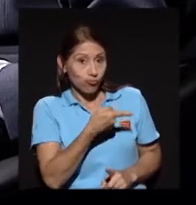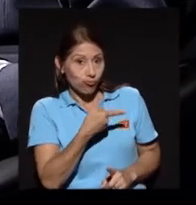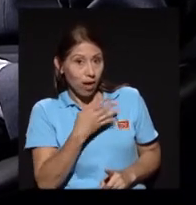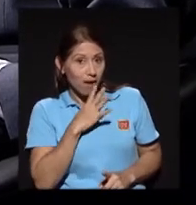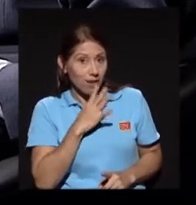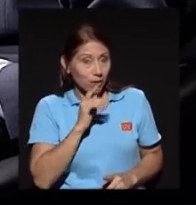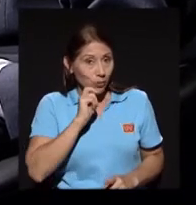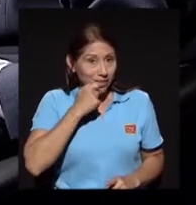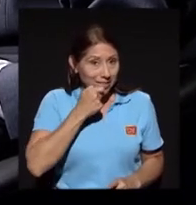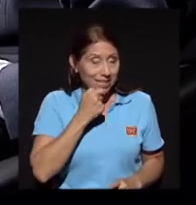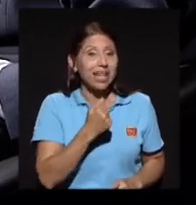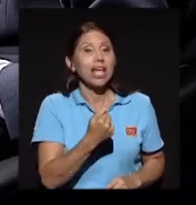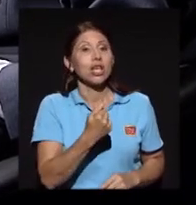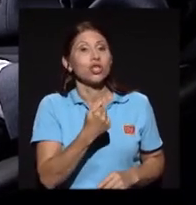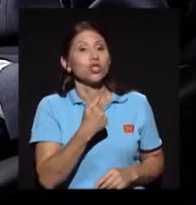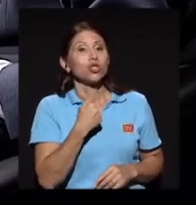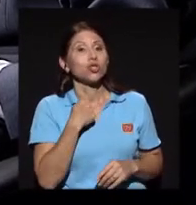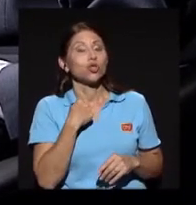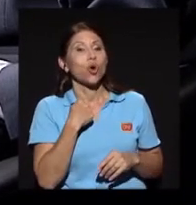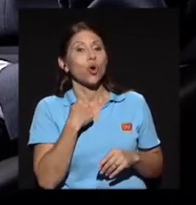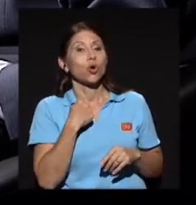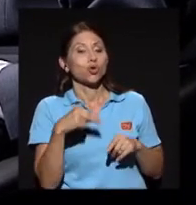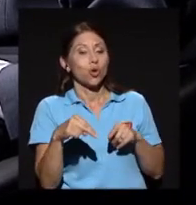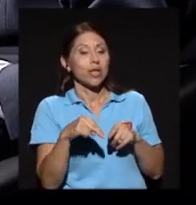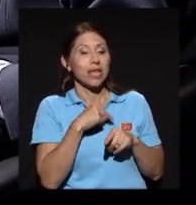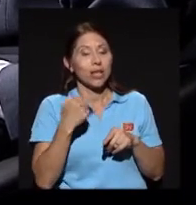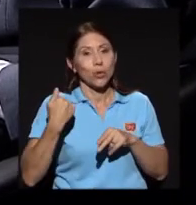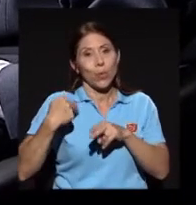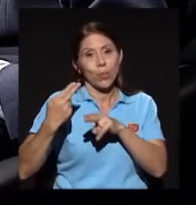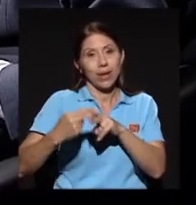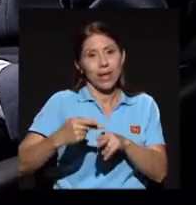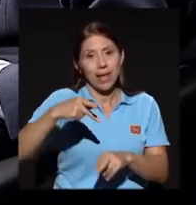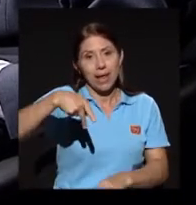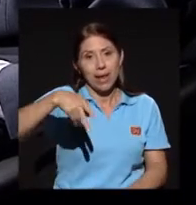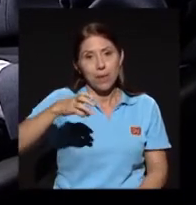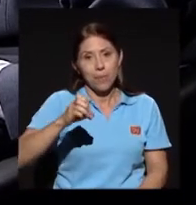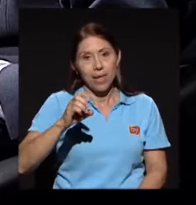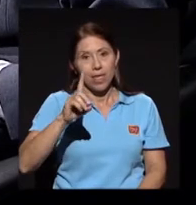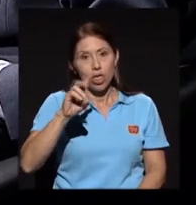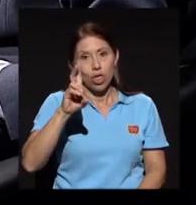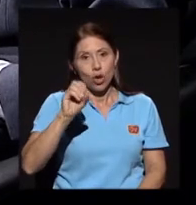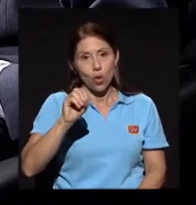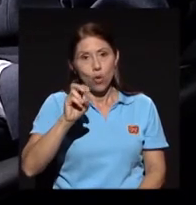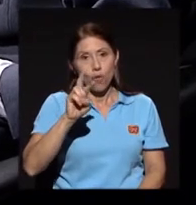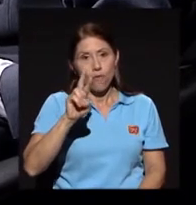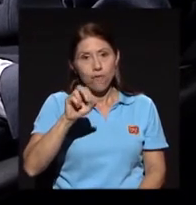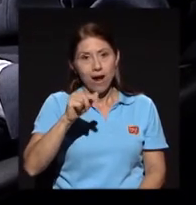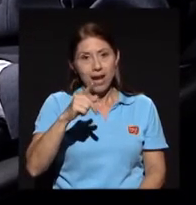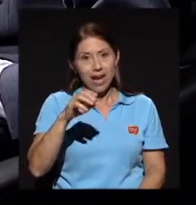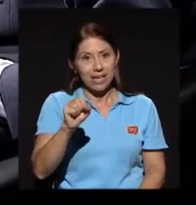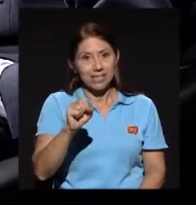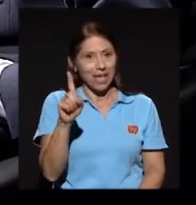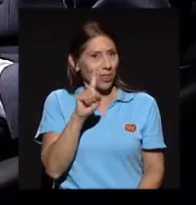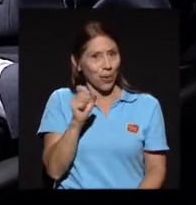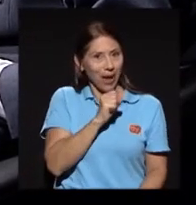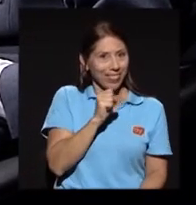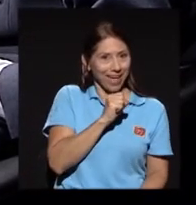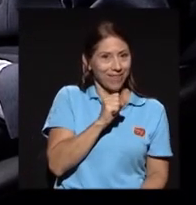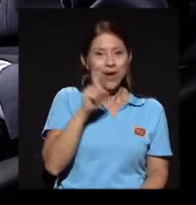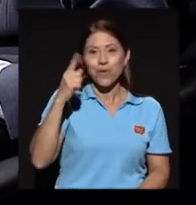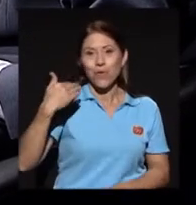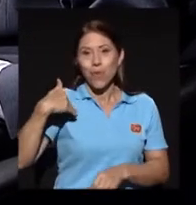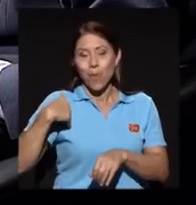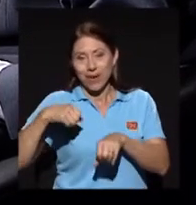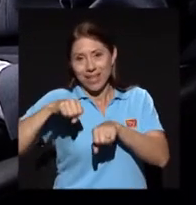yo soy el nieto de Pedro Vargas, que no cantaba, sino que era un zapatero, que tenía una tienda en el